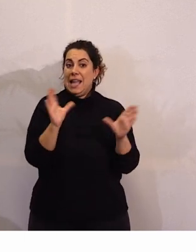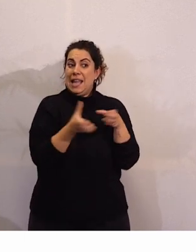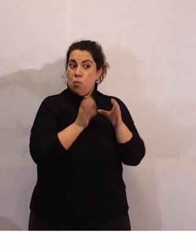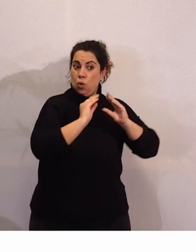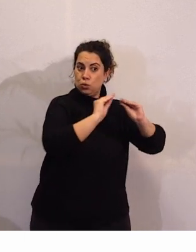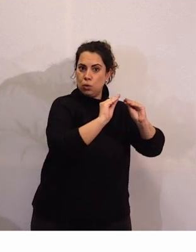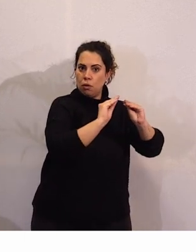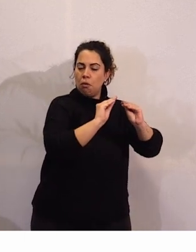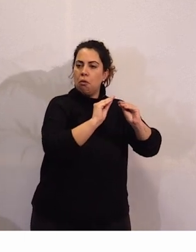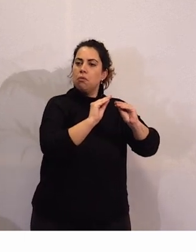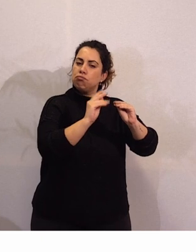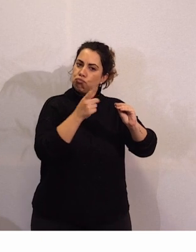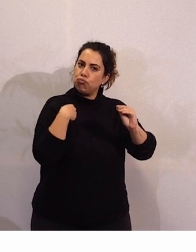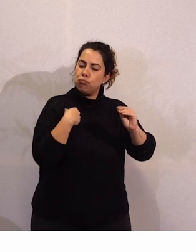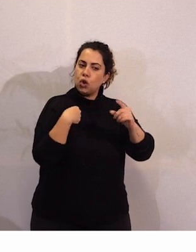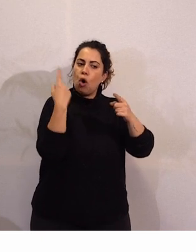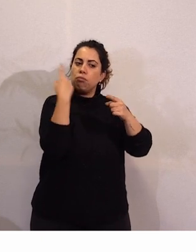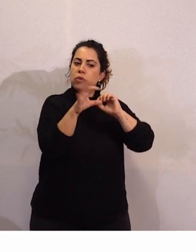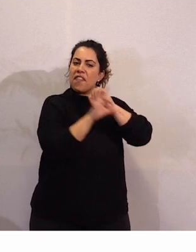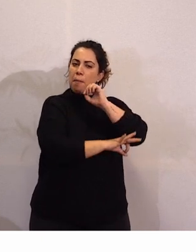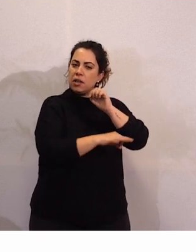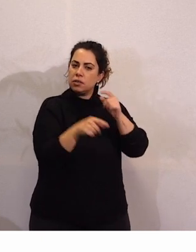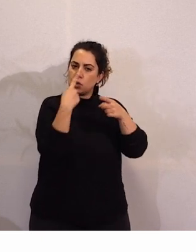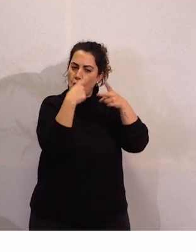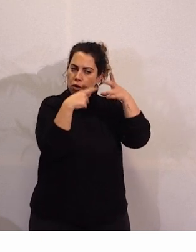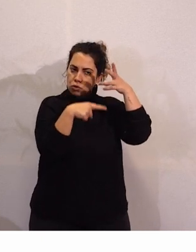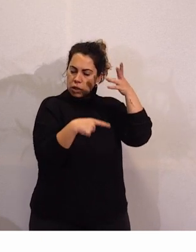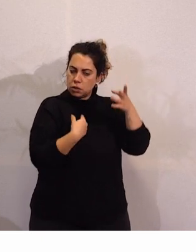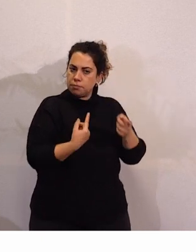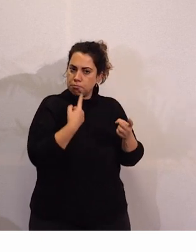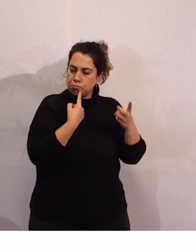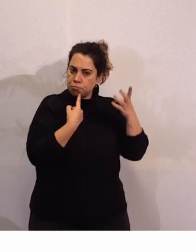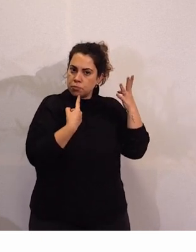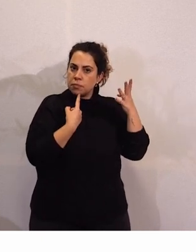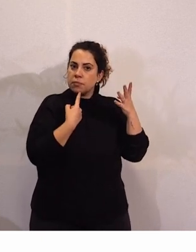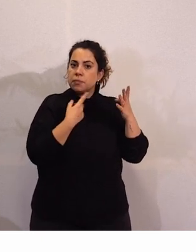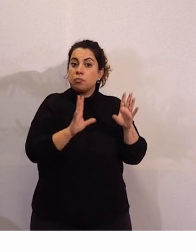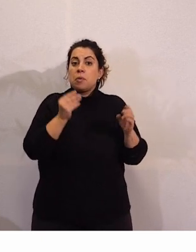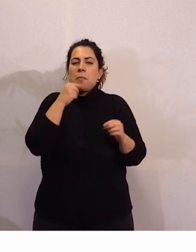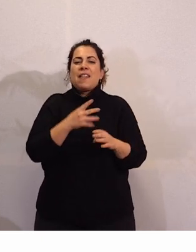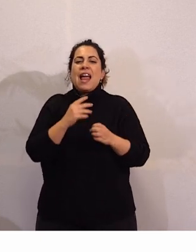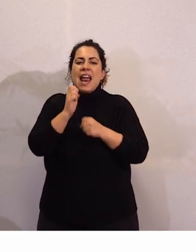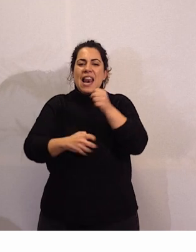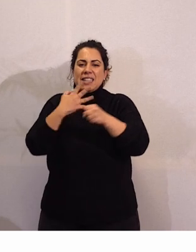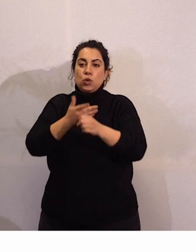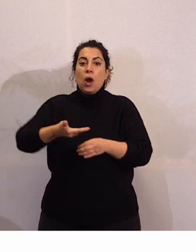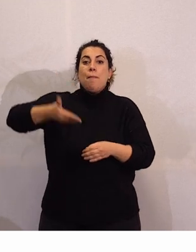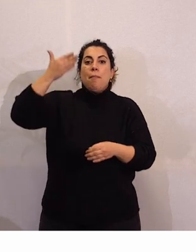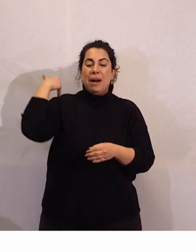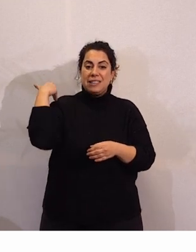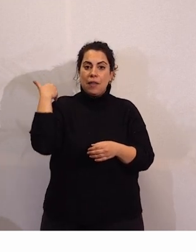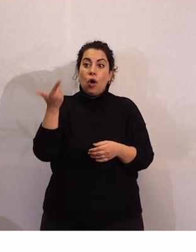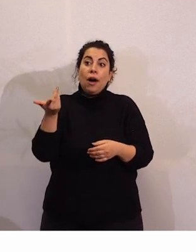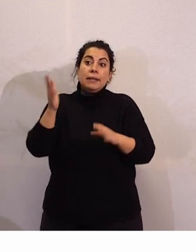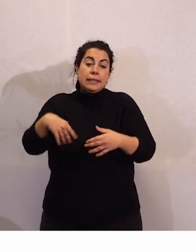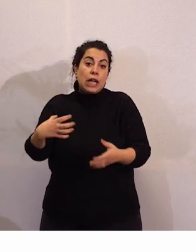bueno le voy a dejar algunas tareas y yo creo que aunque esté en la pasada legislatura bueno pues no ha